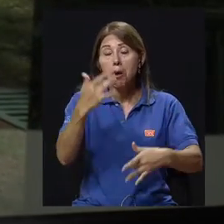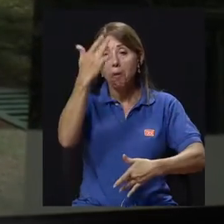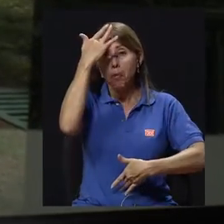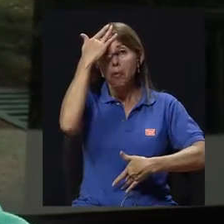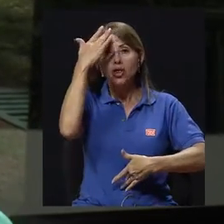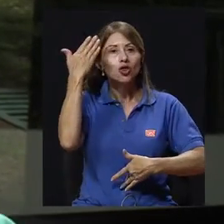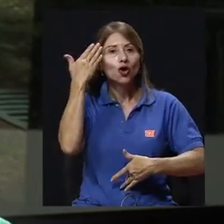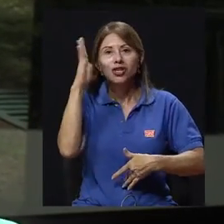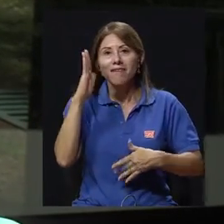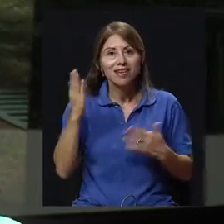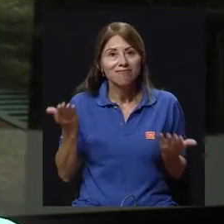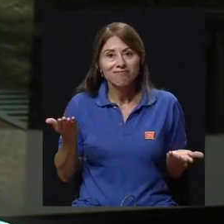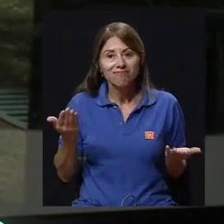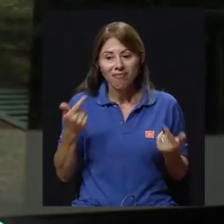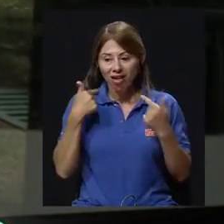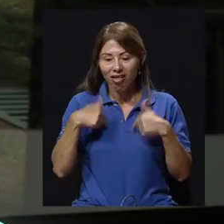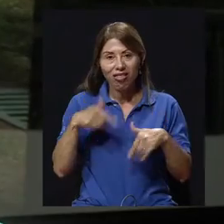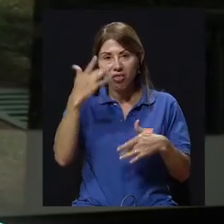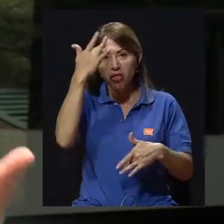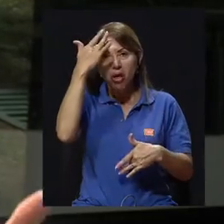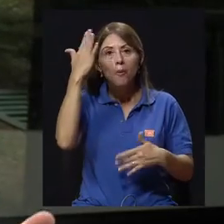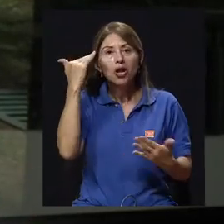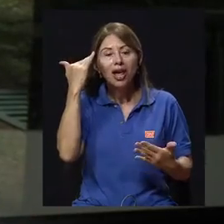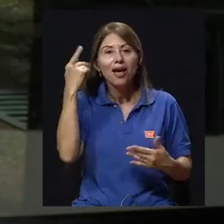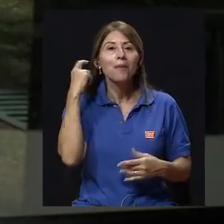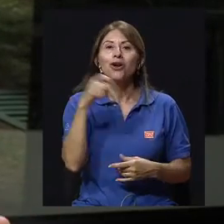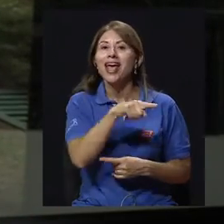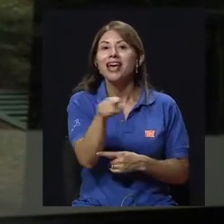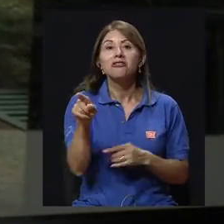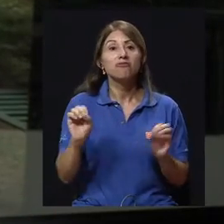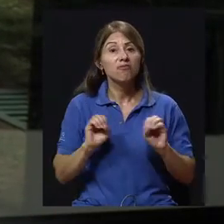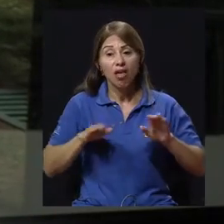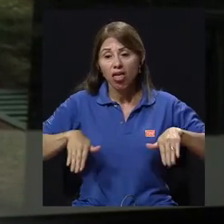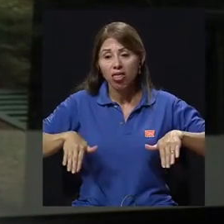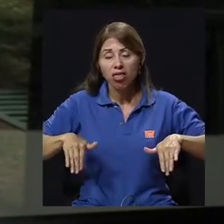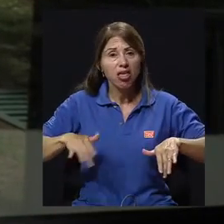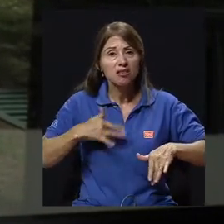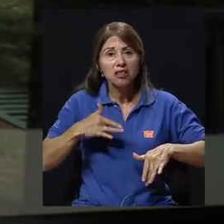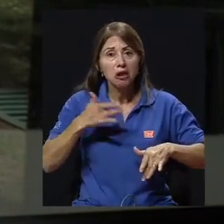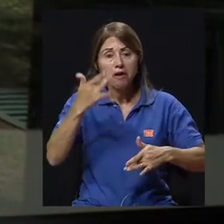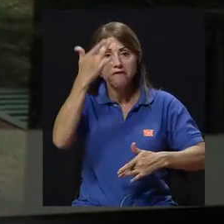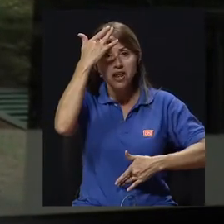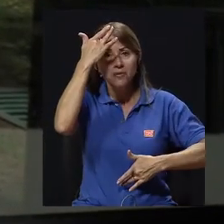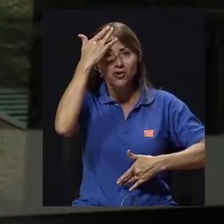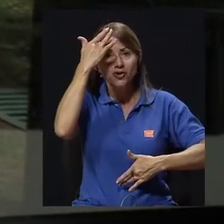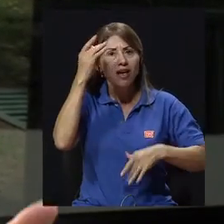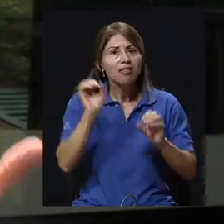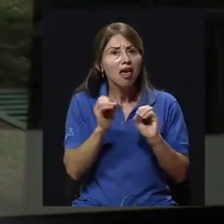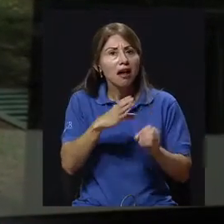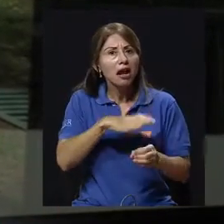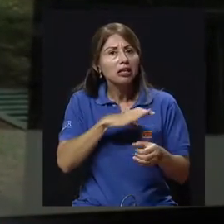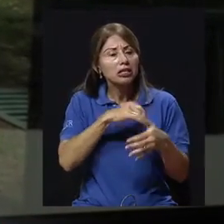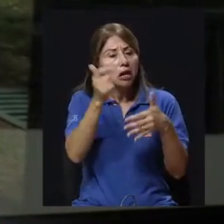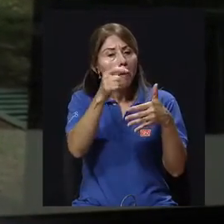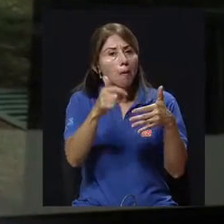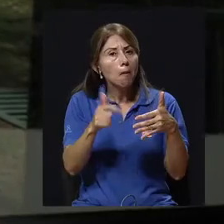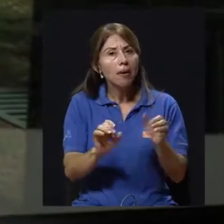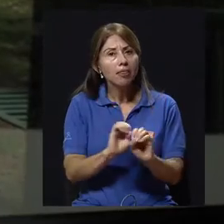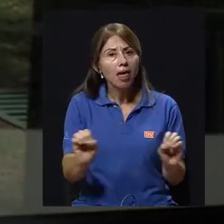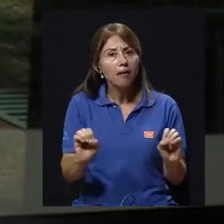porque no tuvieron ese periodo que se sintieron enfermos. No hacen un cuadro clínico de hepatitis, sino que